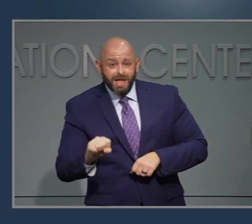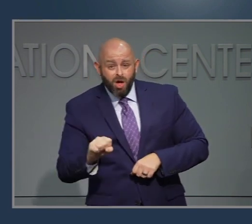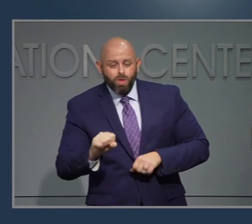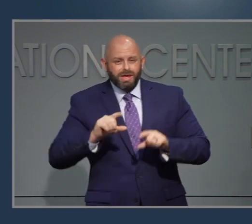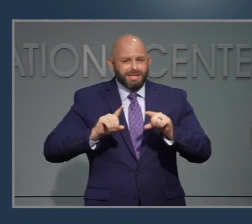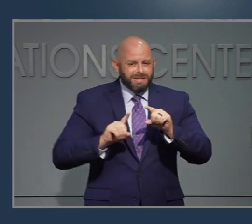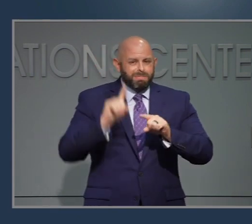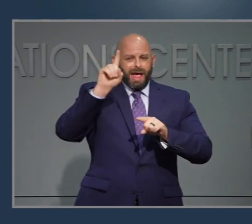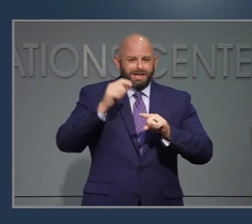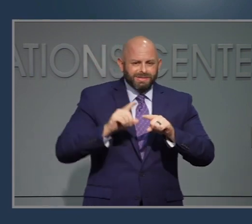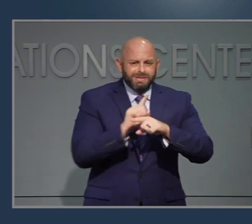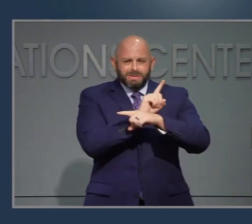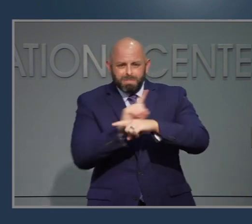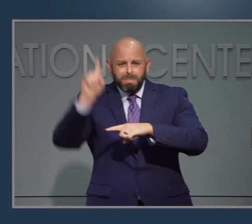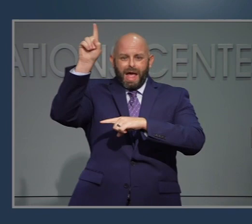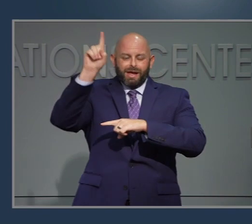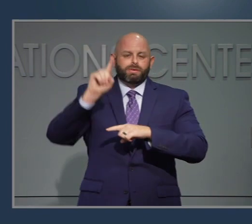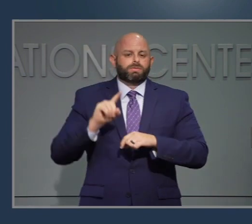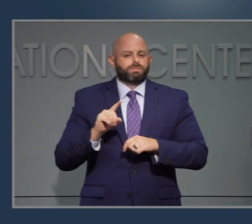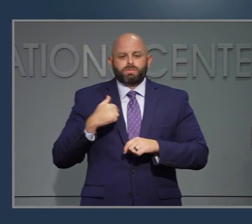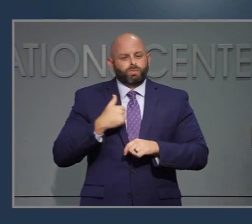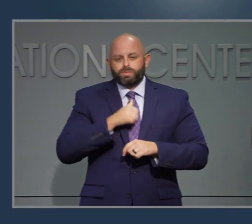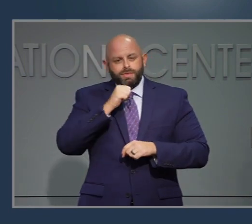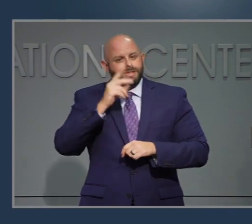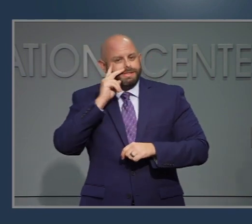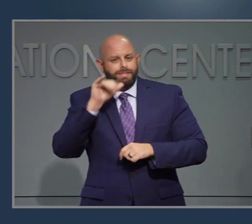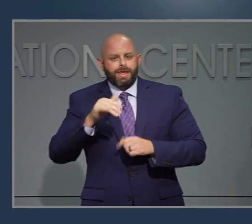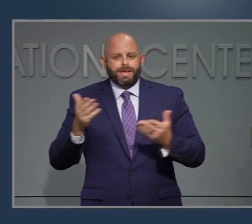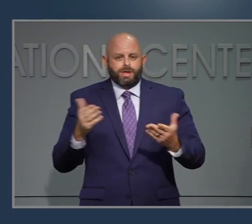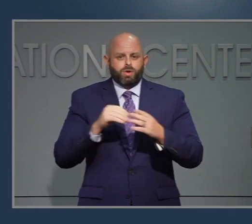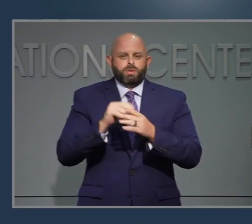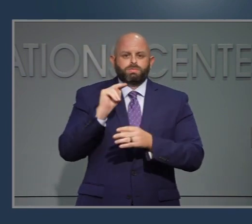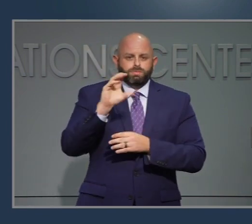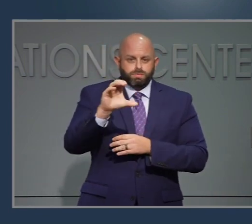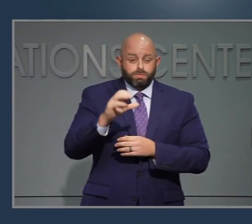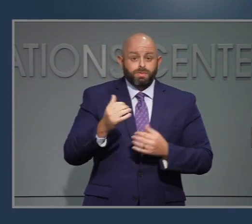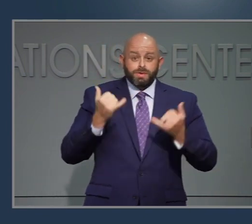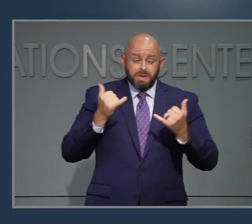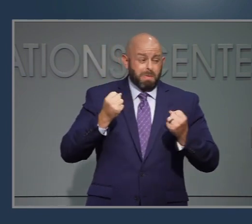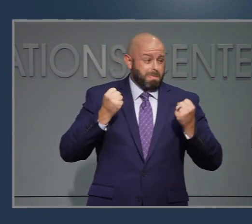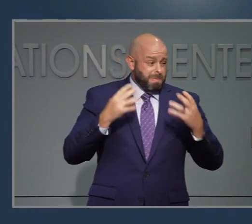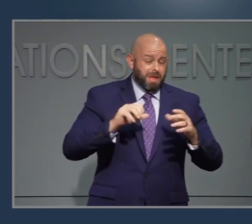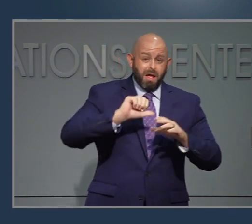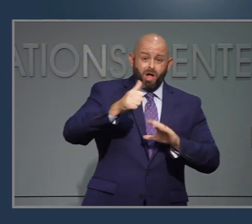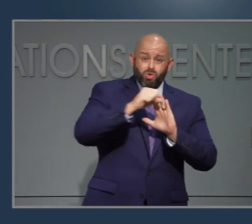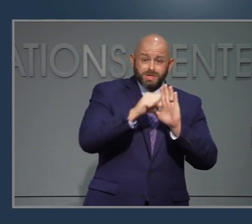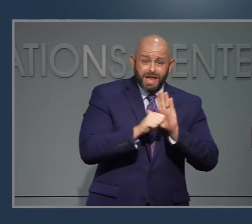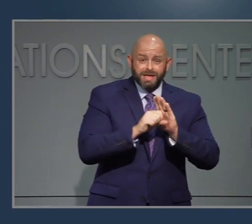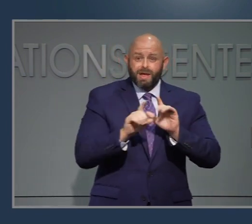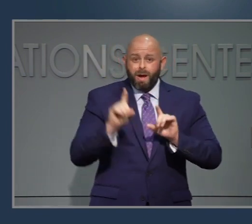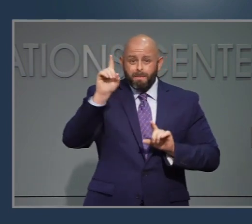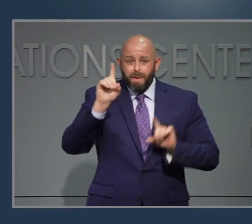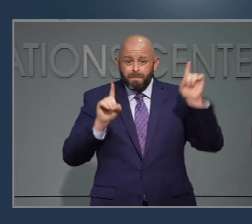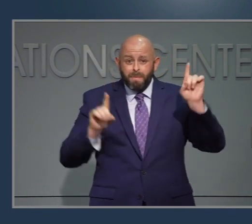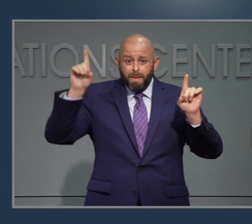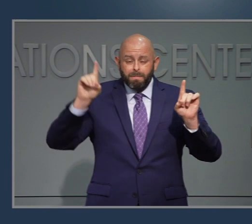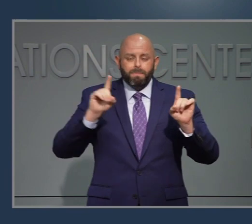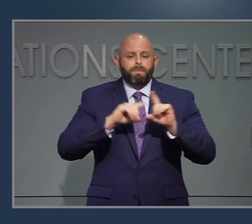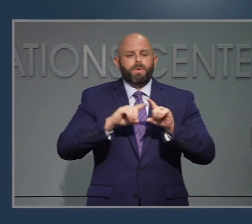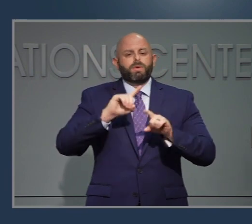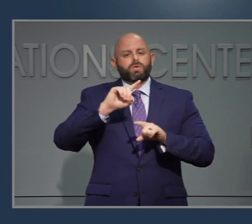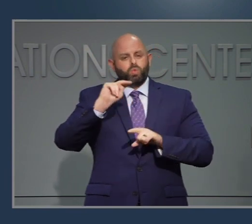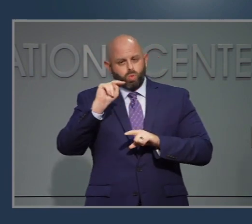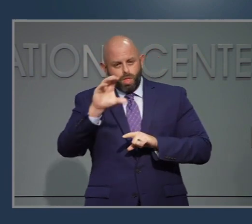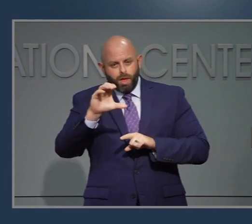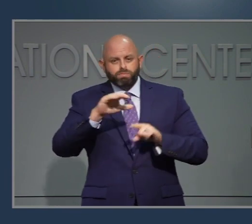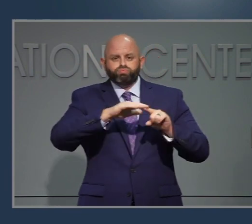acción agresivas y hemos evitado un alza de casos como los que se han visto en otros estados del sur. Ahora veamos en mayor detalle